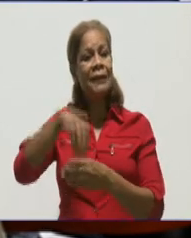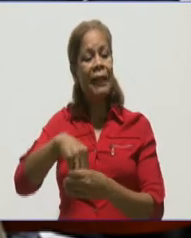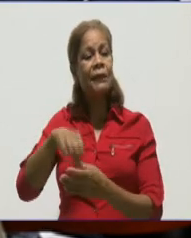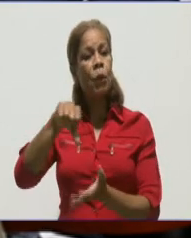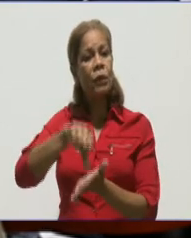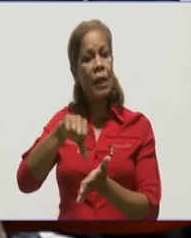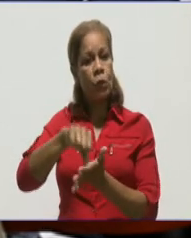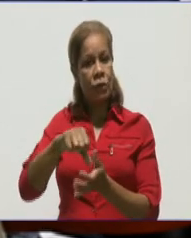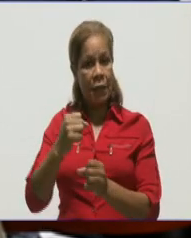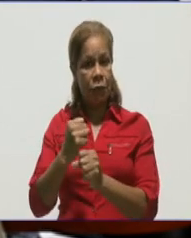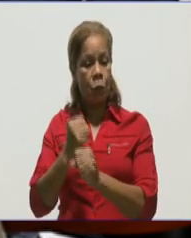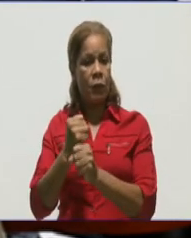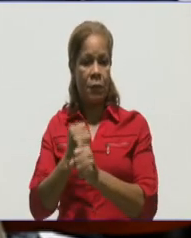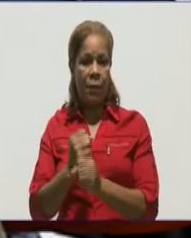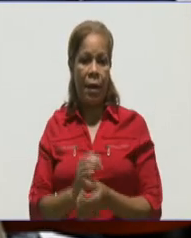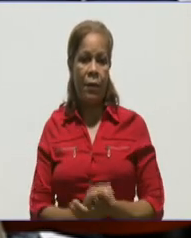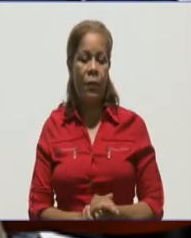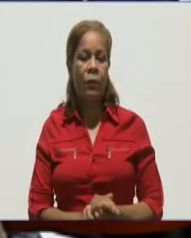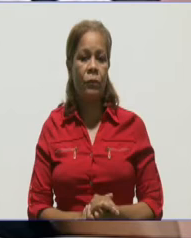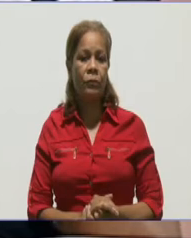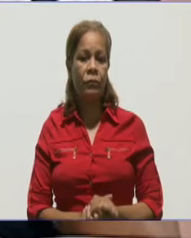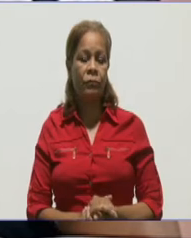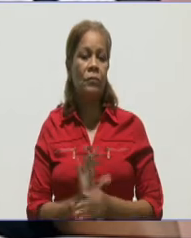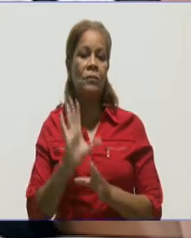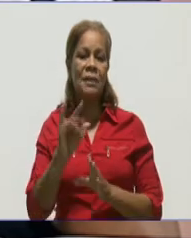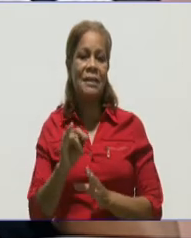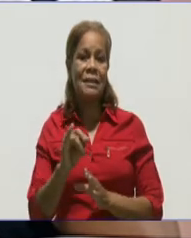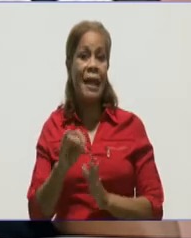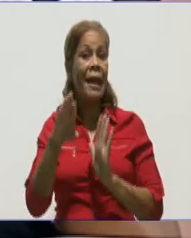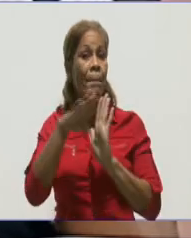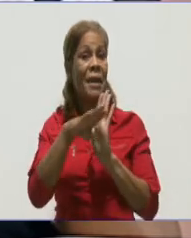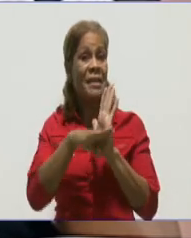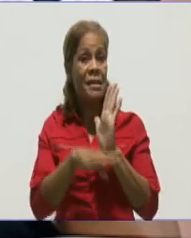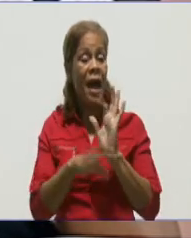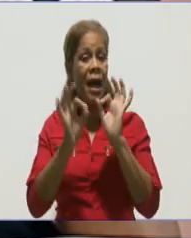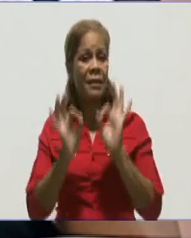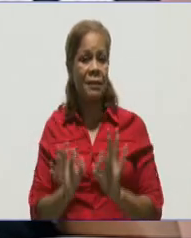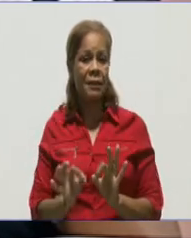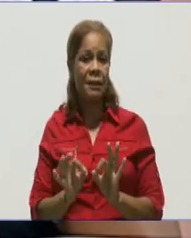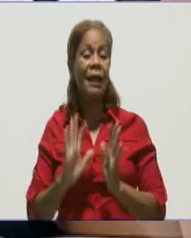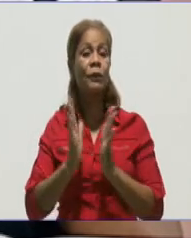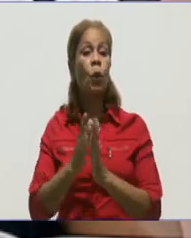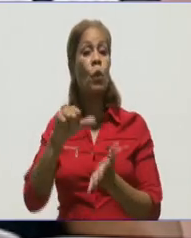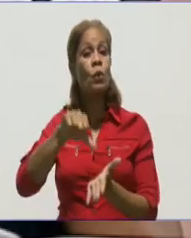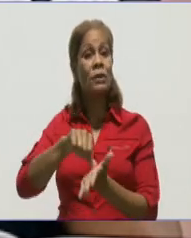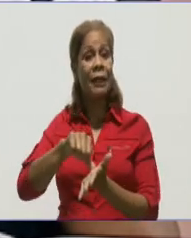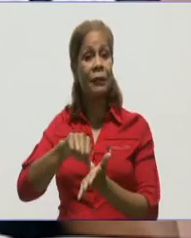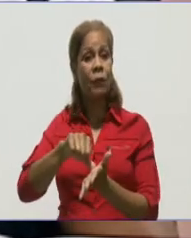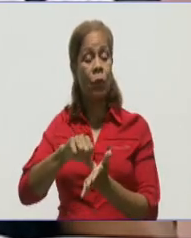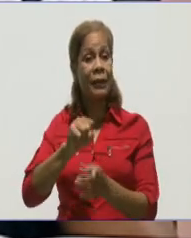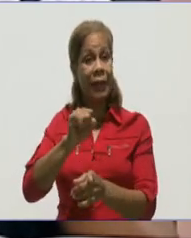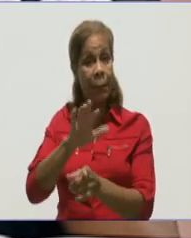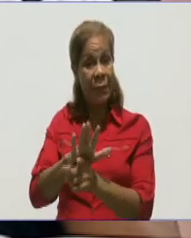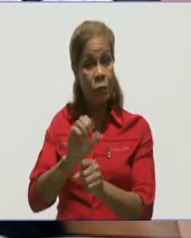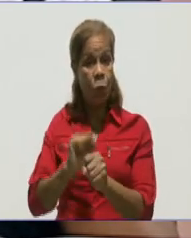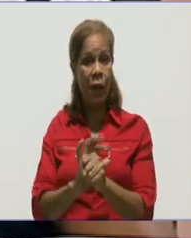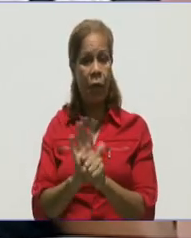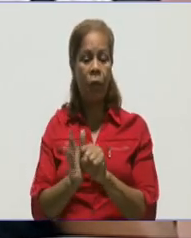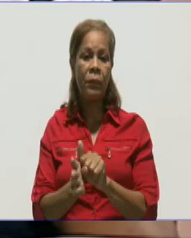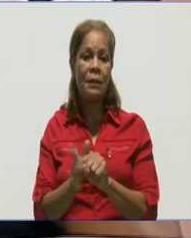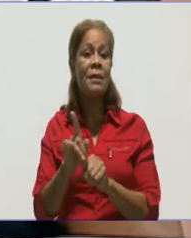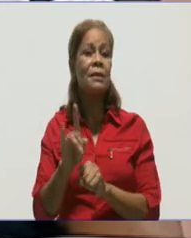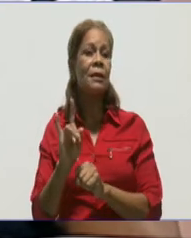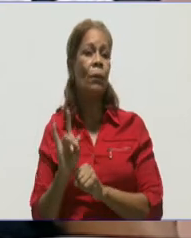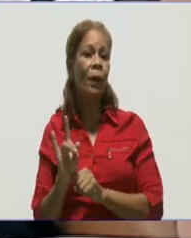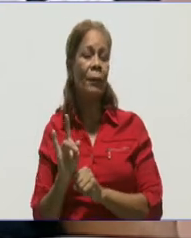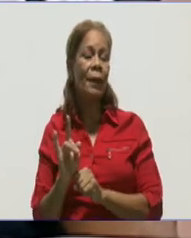para los centros laborales? Está establecido por protocolo, por protocolo de la COVID. Las medidas, las